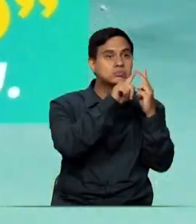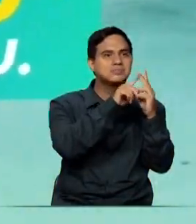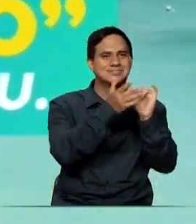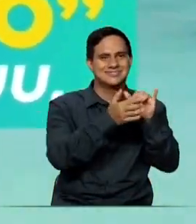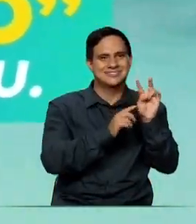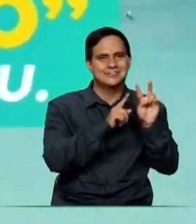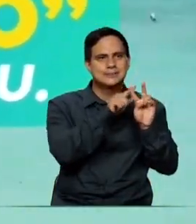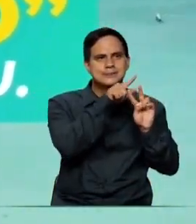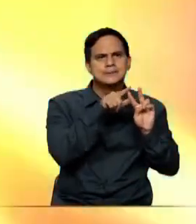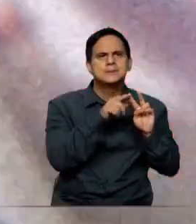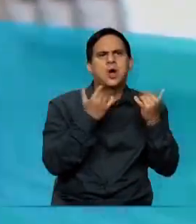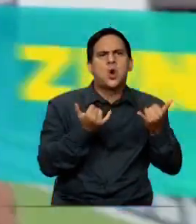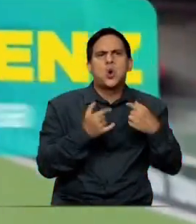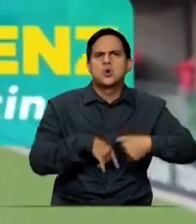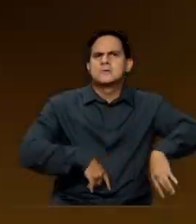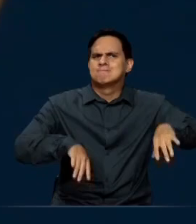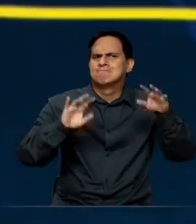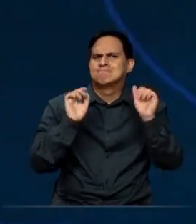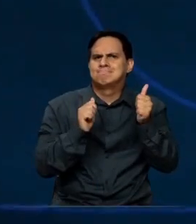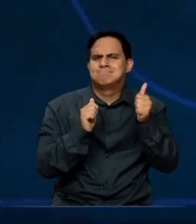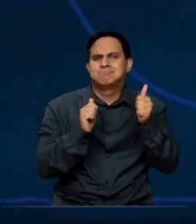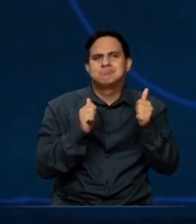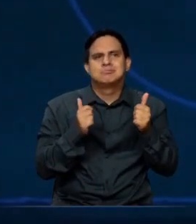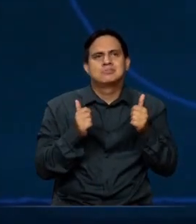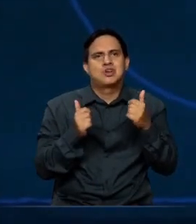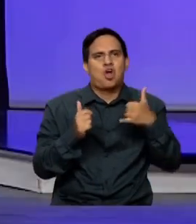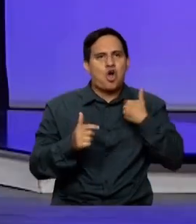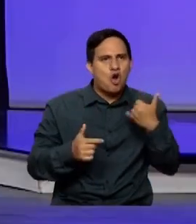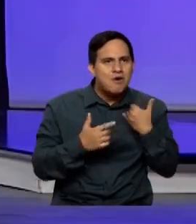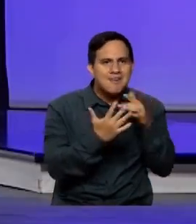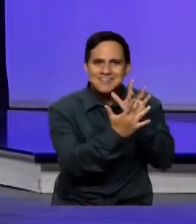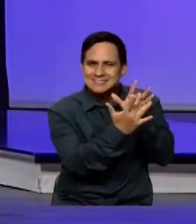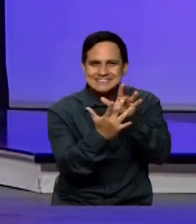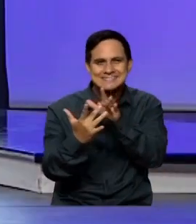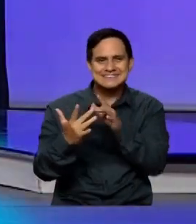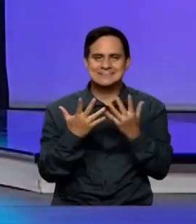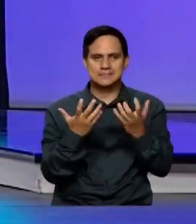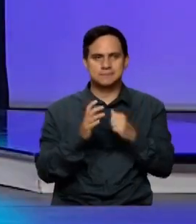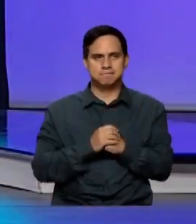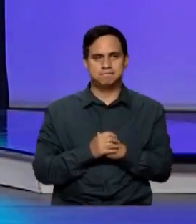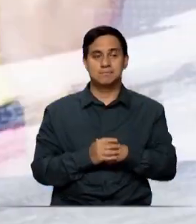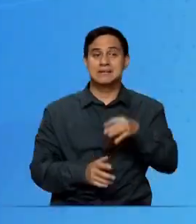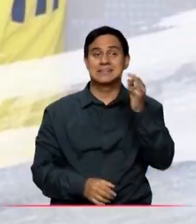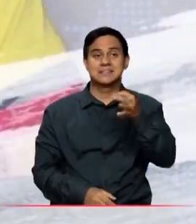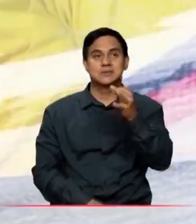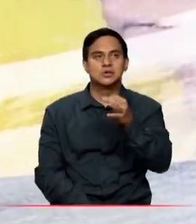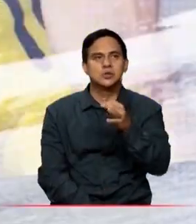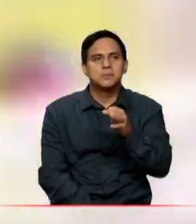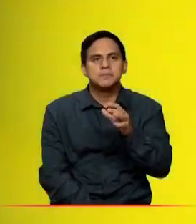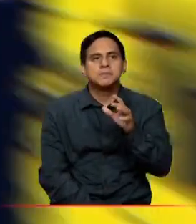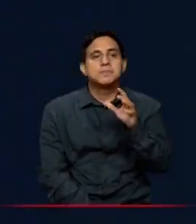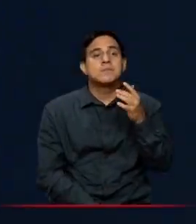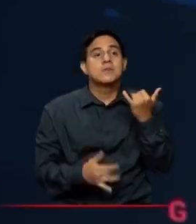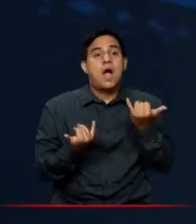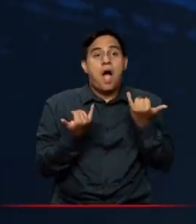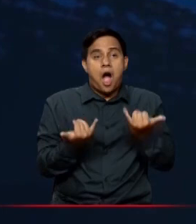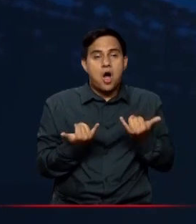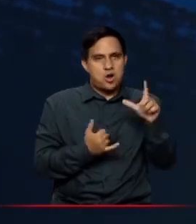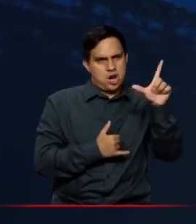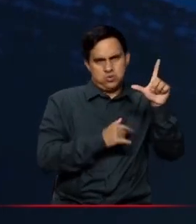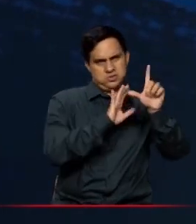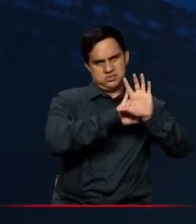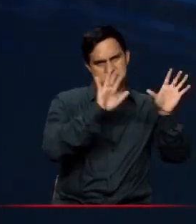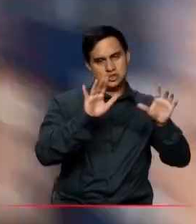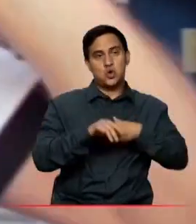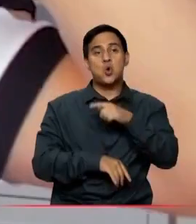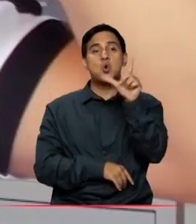estudio, apuesta este año por conquistar al público juvenil. Veníamos todos los lunes a las 9 y 15, ya ese horario cambió, vamos del lunes a viernes a